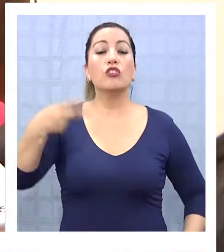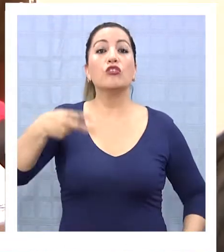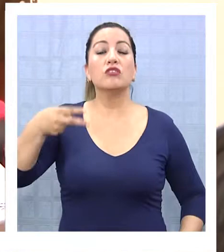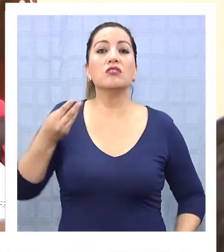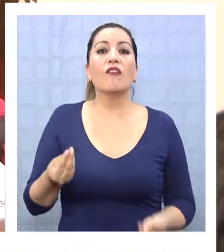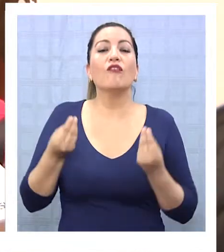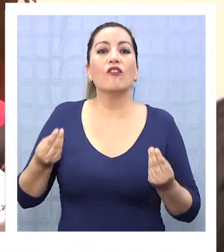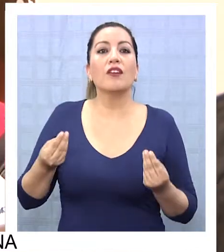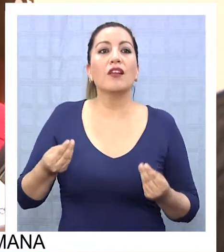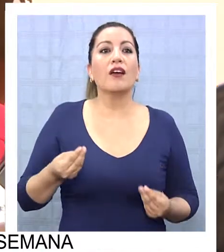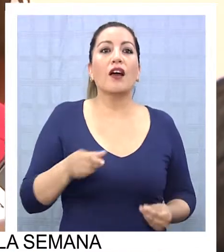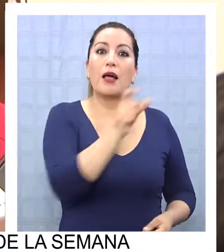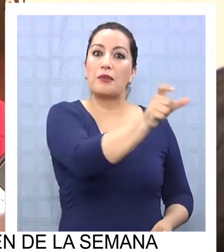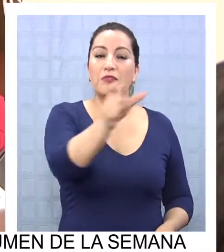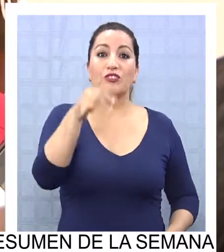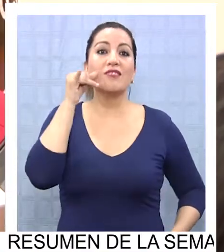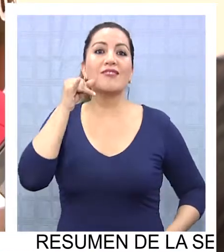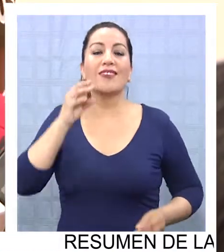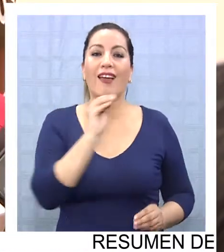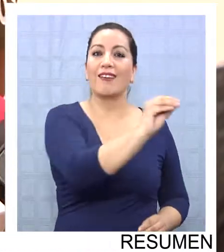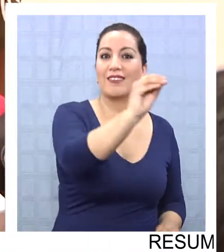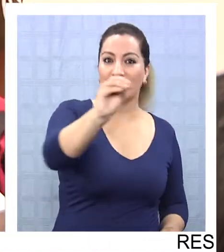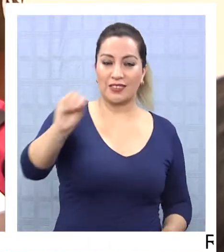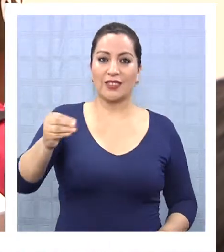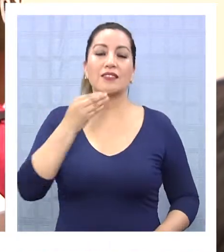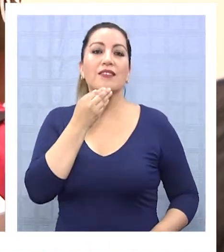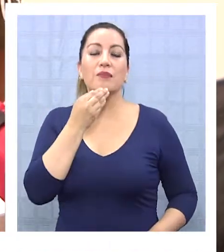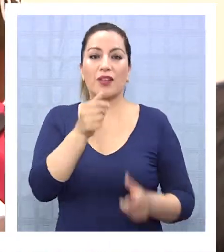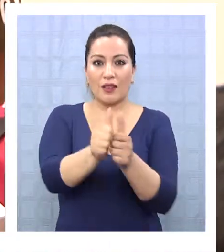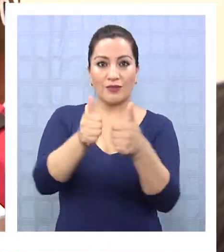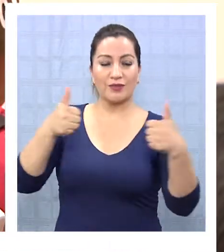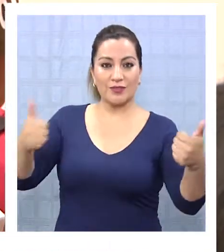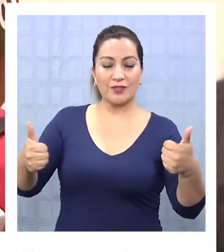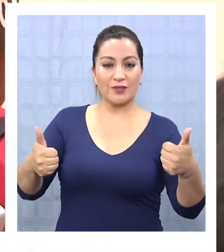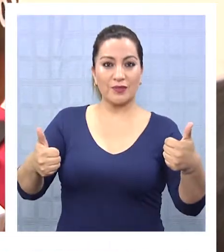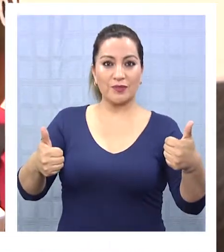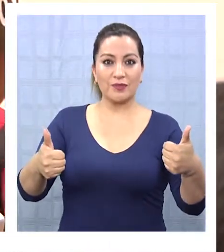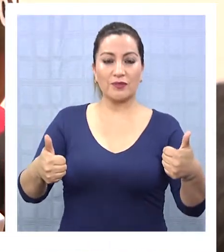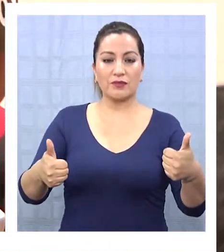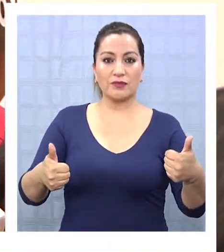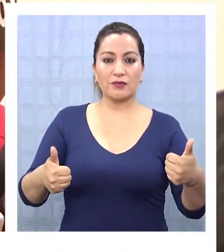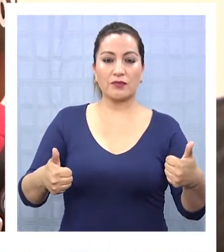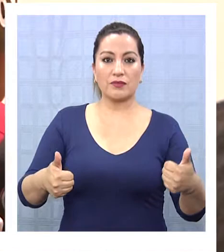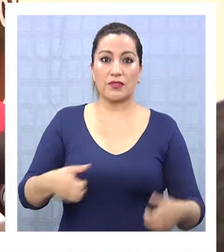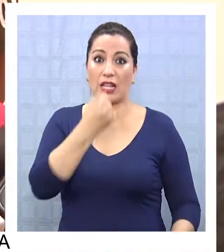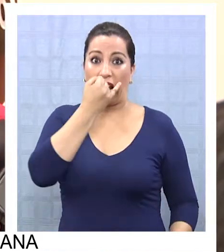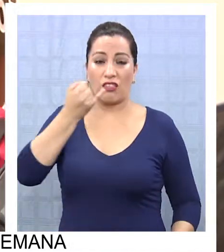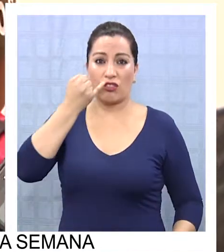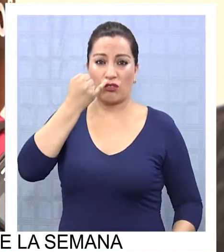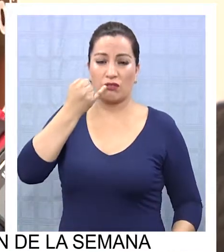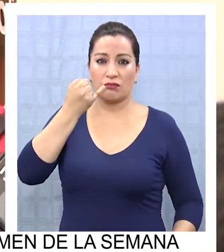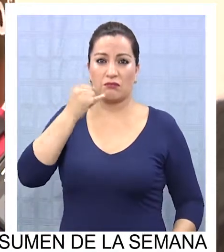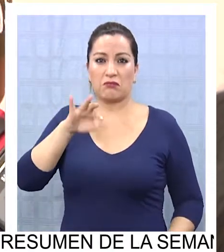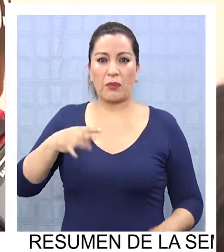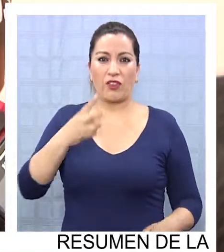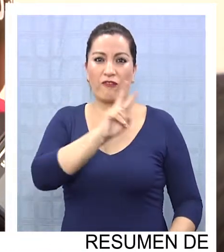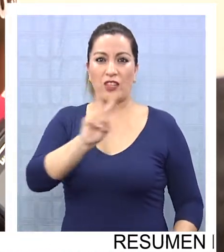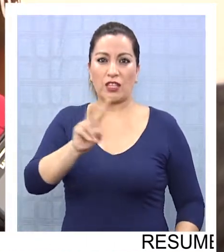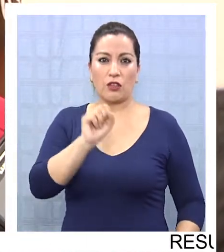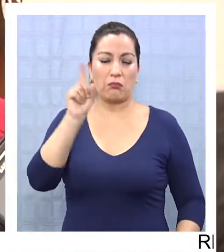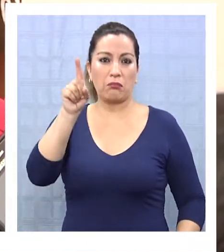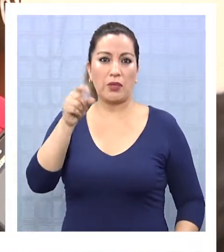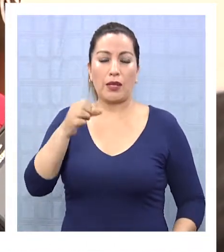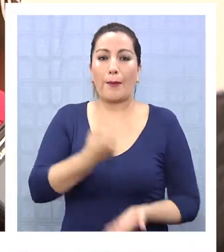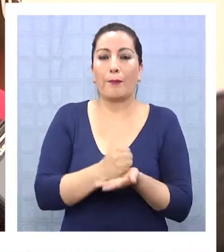nos gustan dar a la ciudadanía, no es cierto, acá como se ha relevado por las demás autoridades, se ha sacado de circulación más de